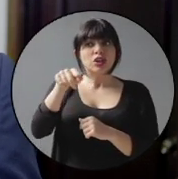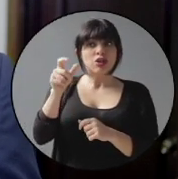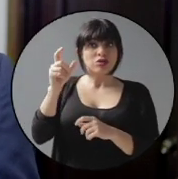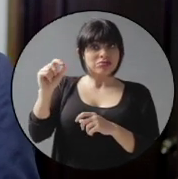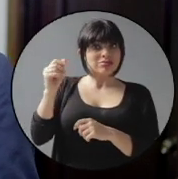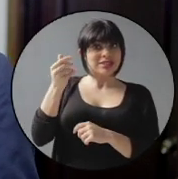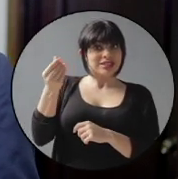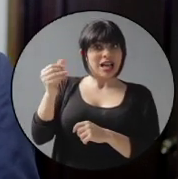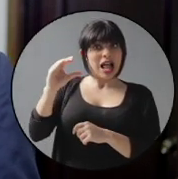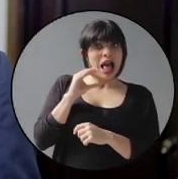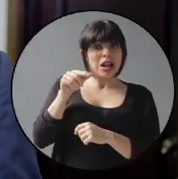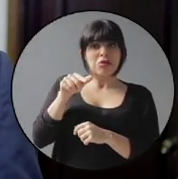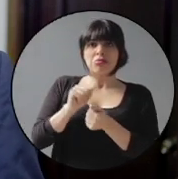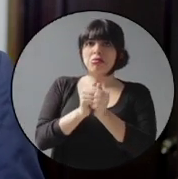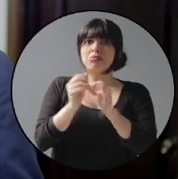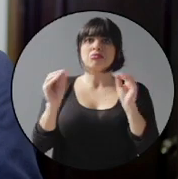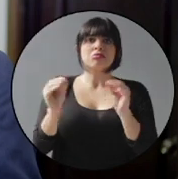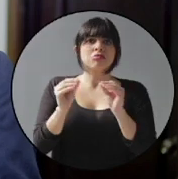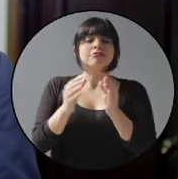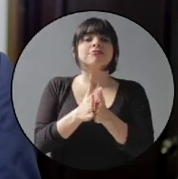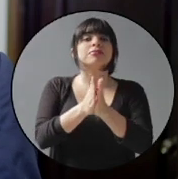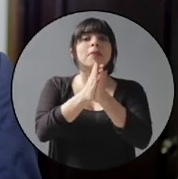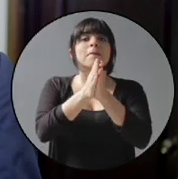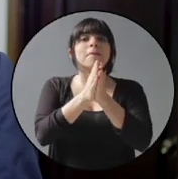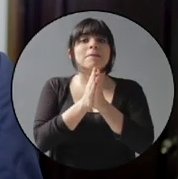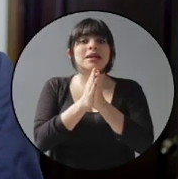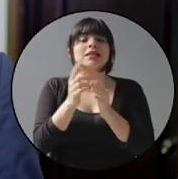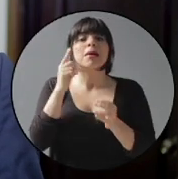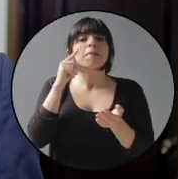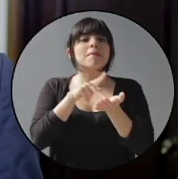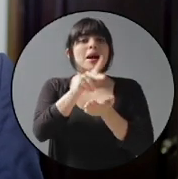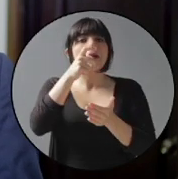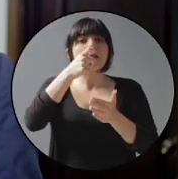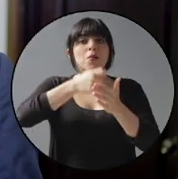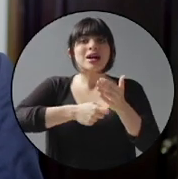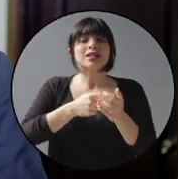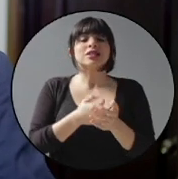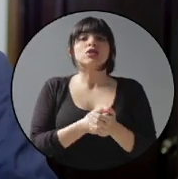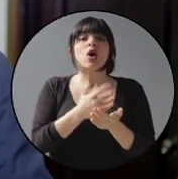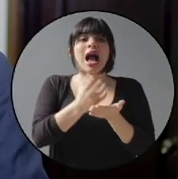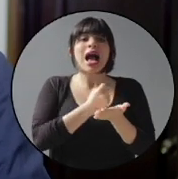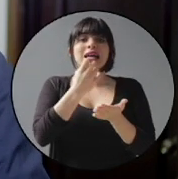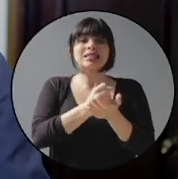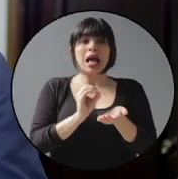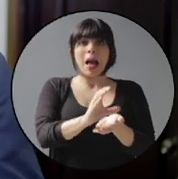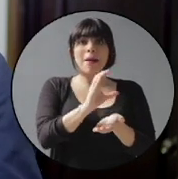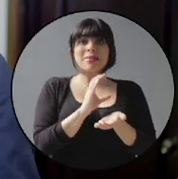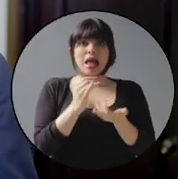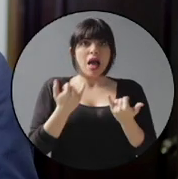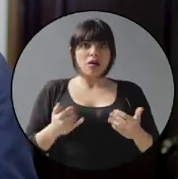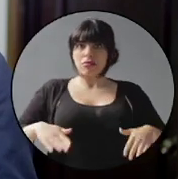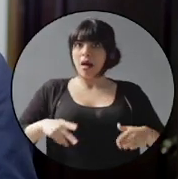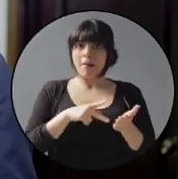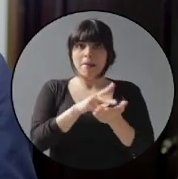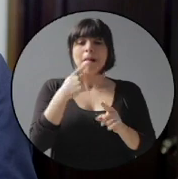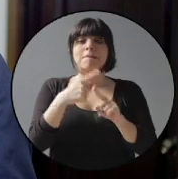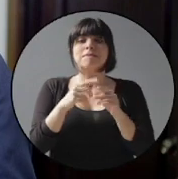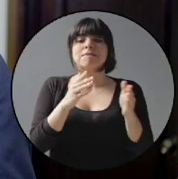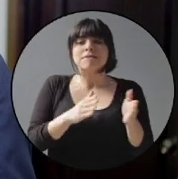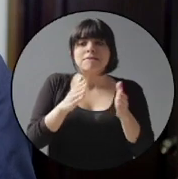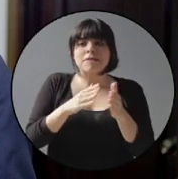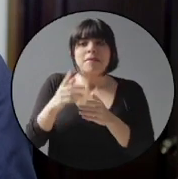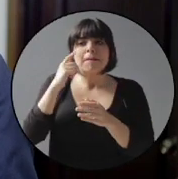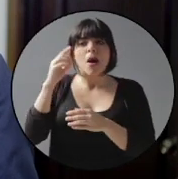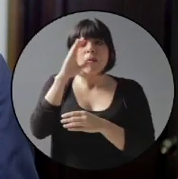no habrá cambios. Solicitamos que se cobre el impuesto a las ganancias de capital, que hoy no lo pagan, y se plantean